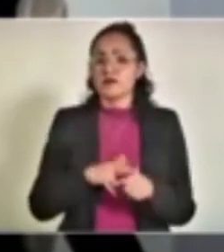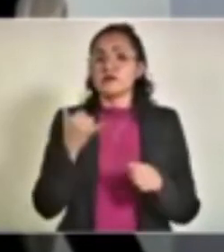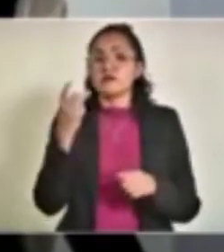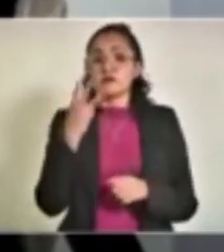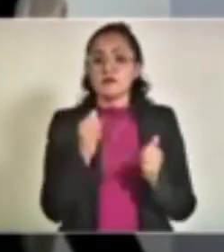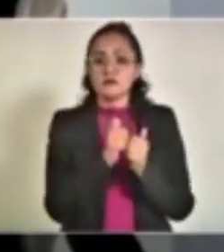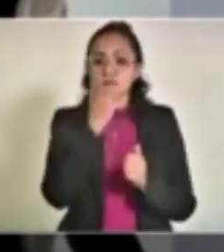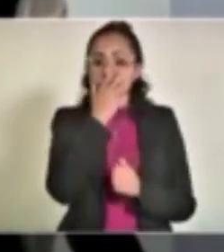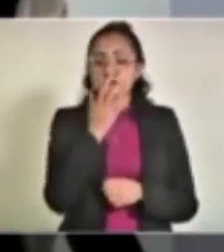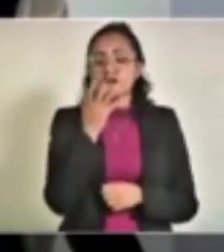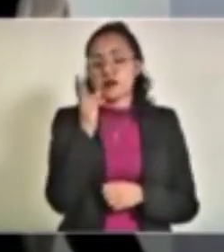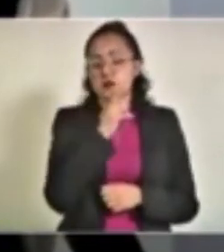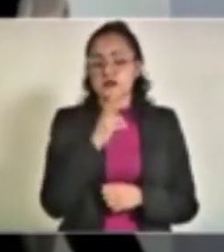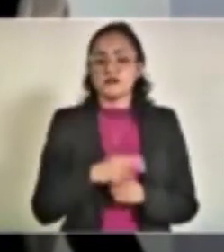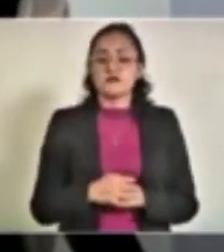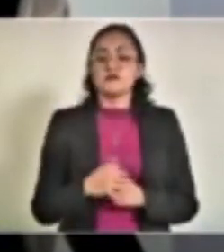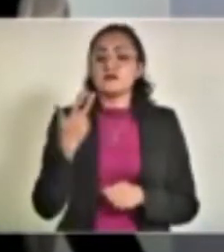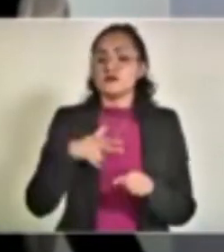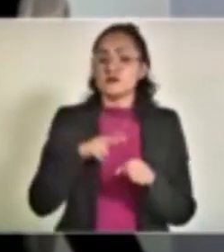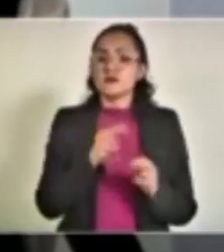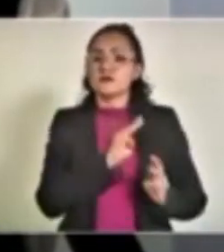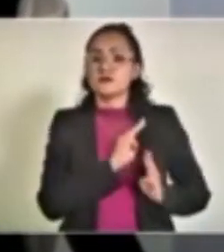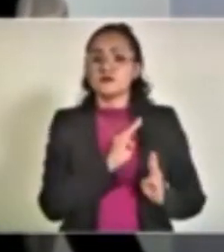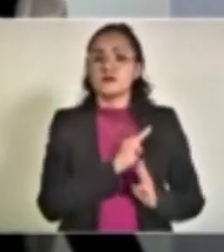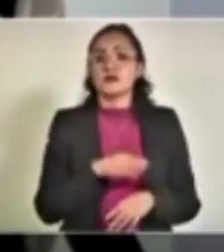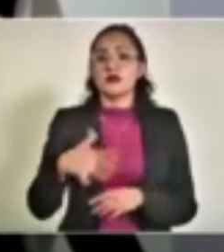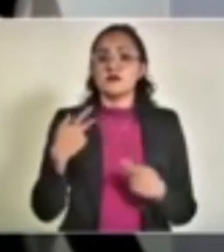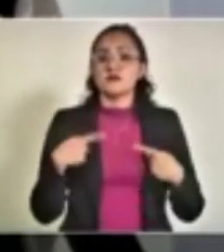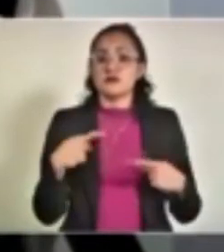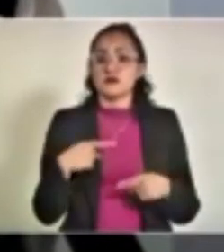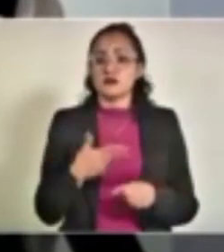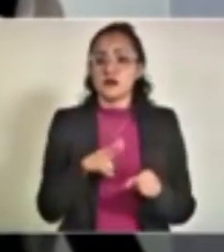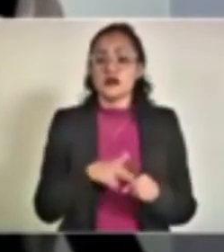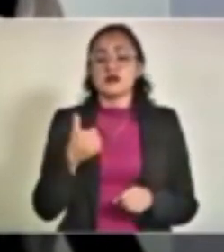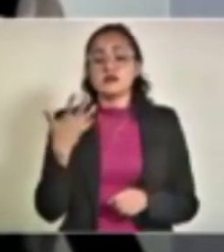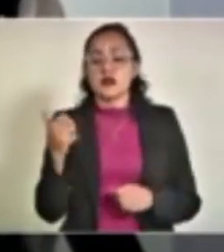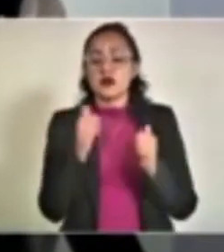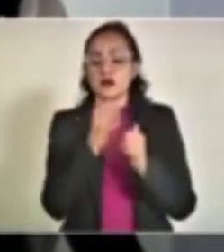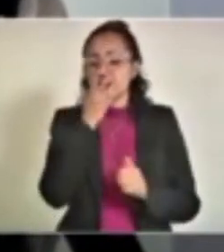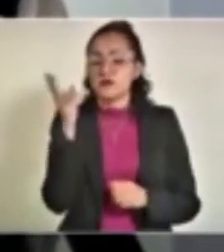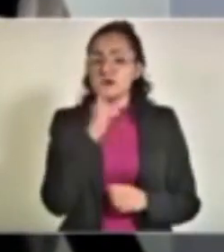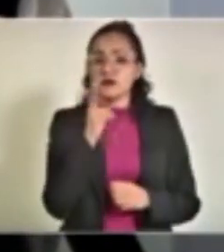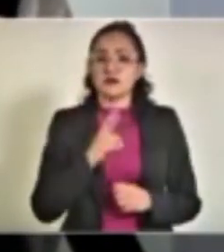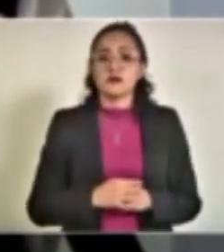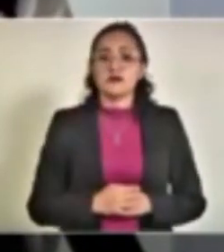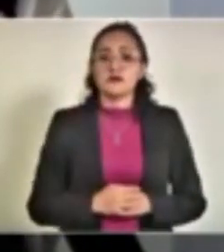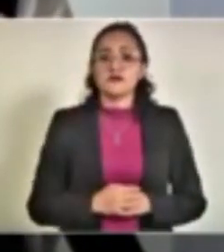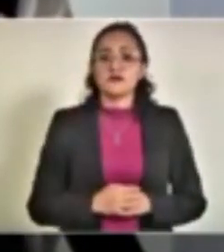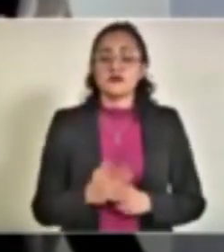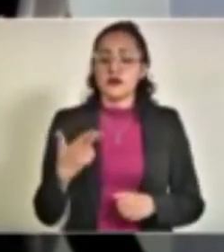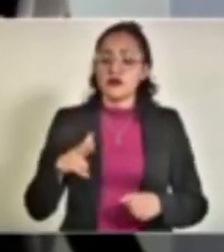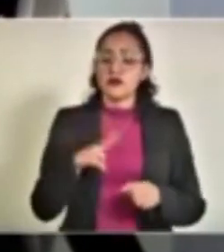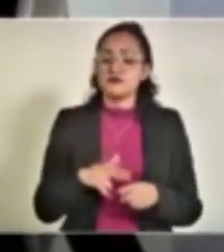ventilación asistida. El hospital militar regional, 15 pacientes y 5 con ventilación asistida. Los